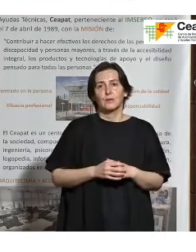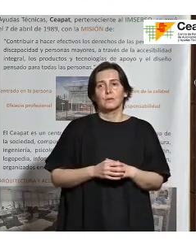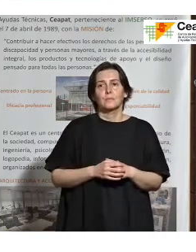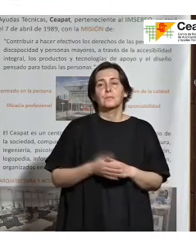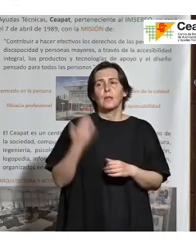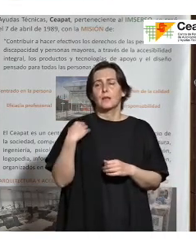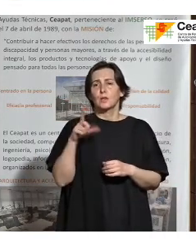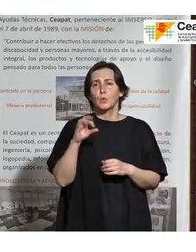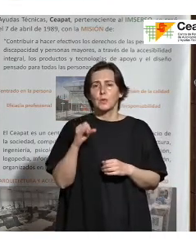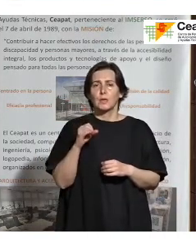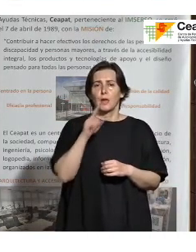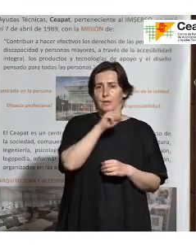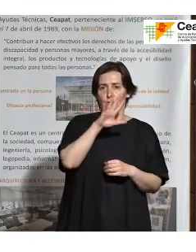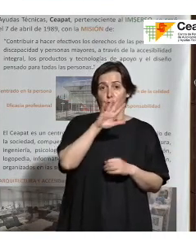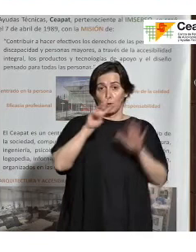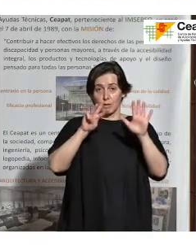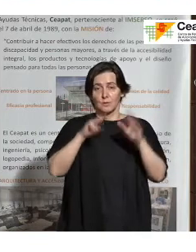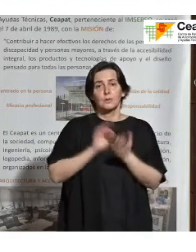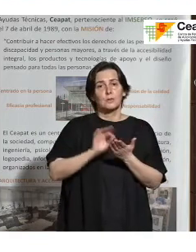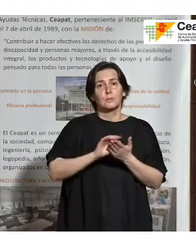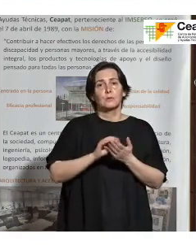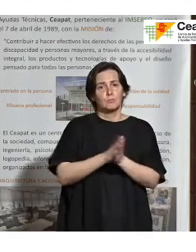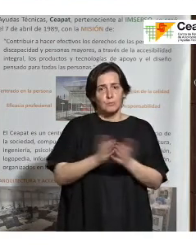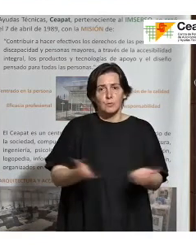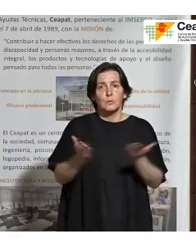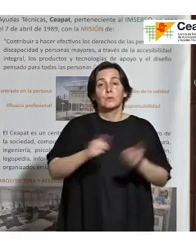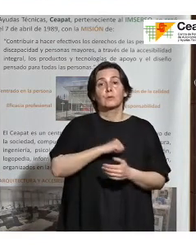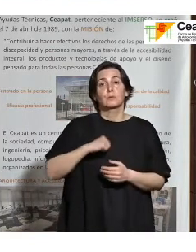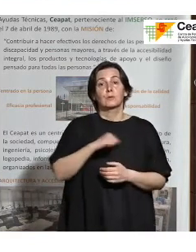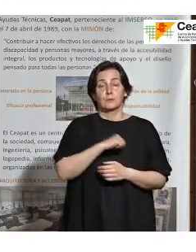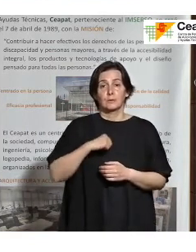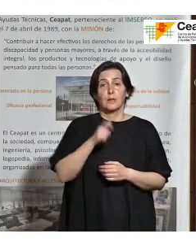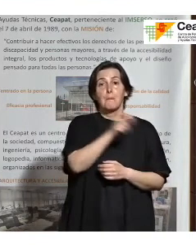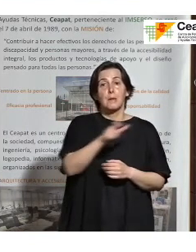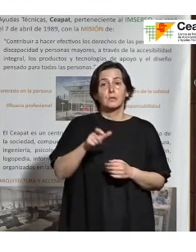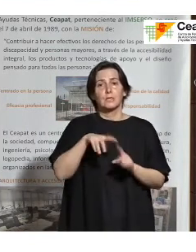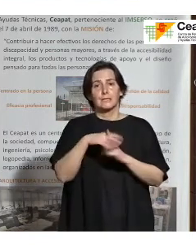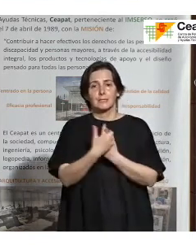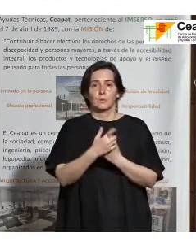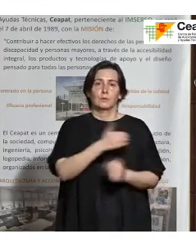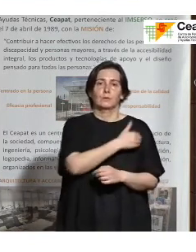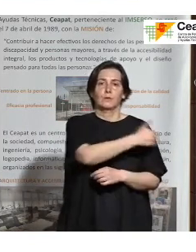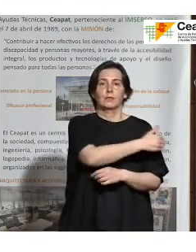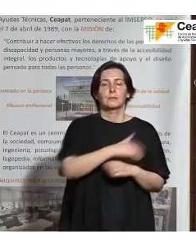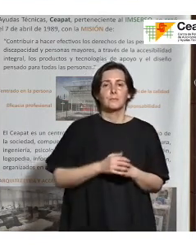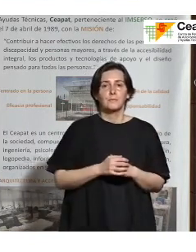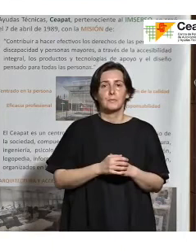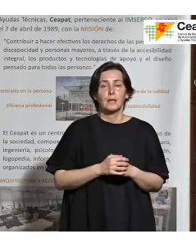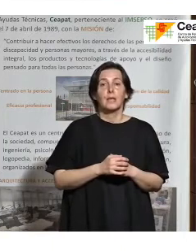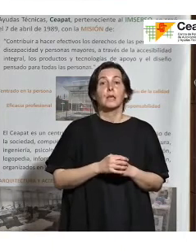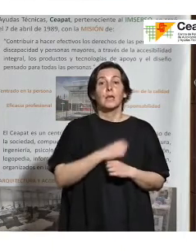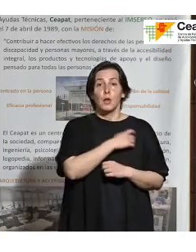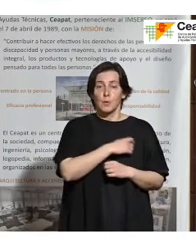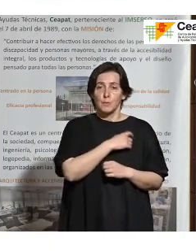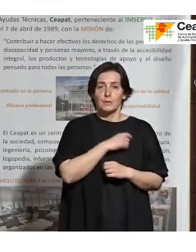Lucía antes, el 158, que es el de servicios de la promoción de la autonomía personal y para personas en situación de dependencia. Este comité, a su